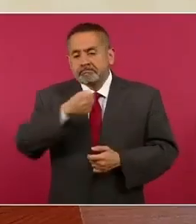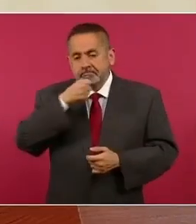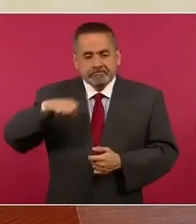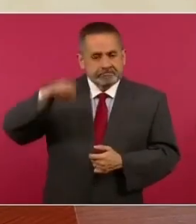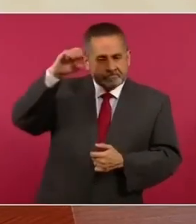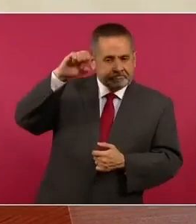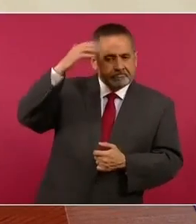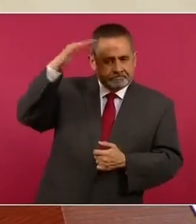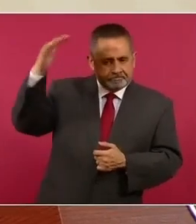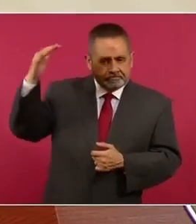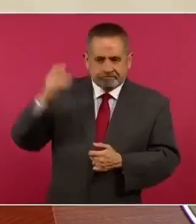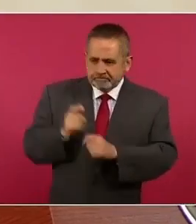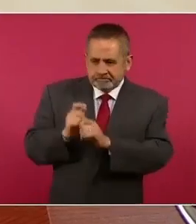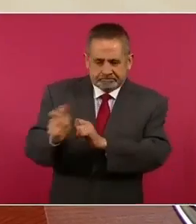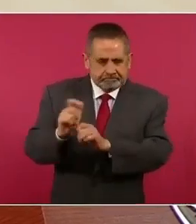pensiones